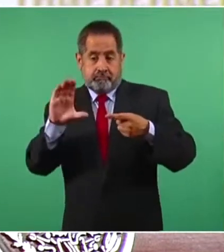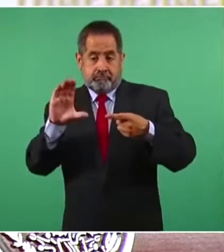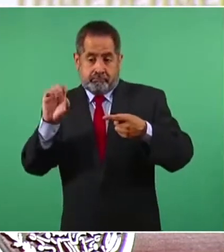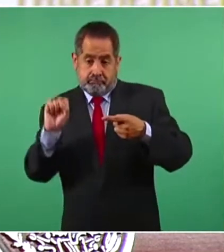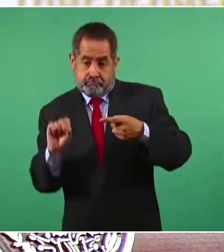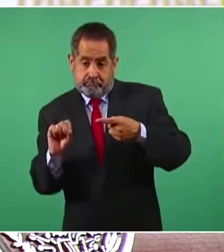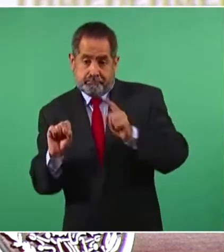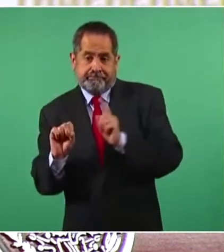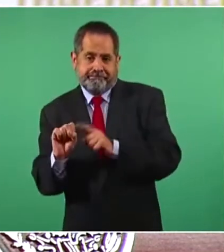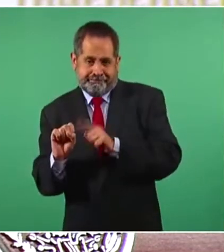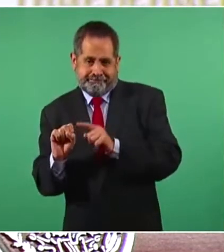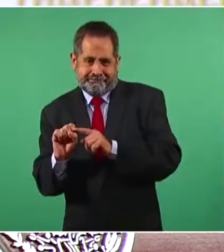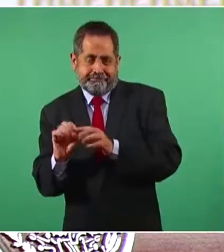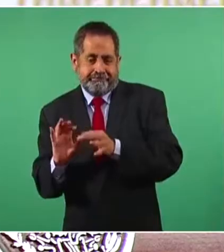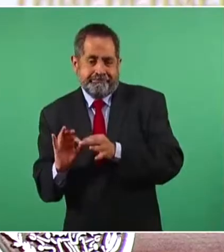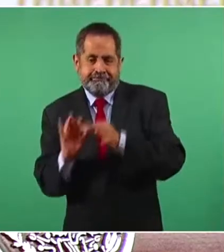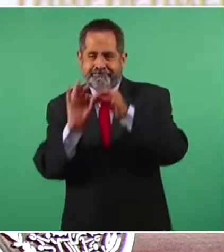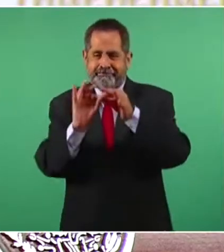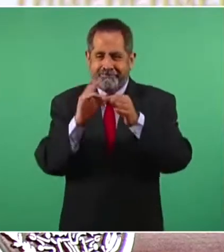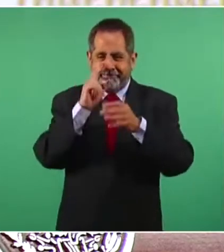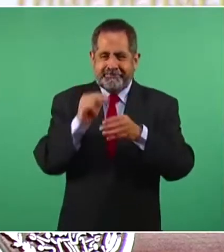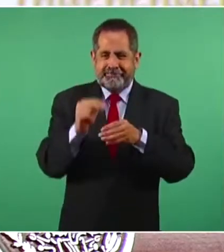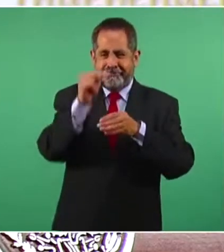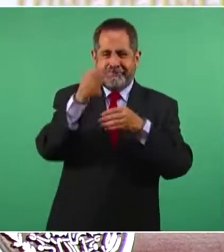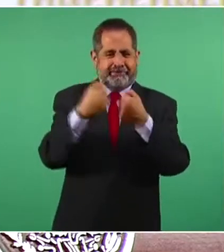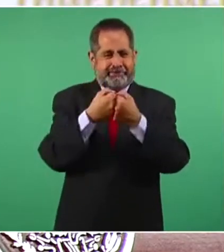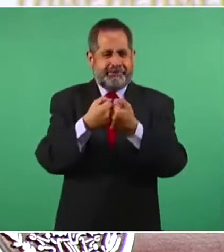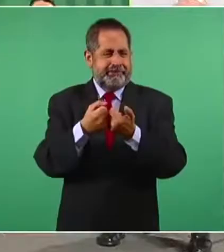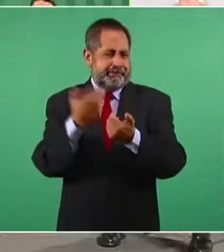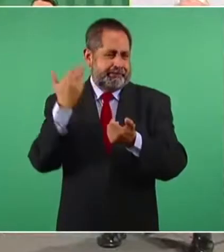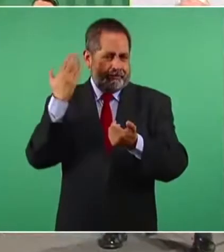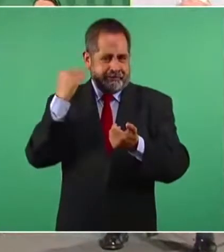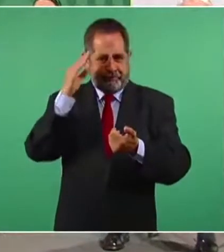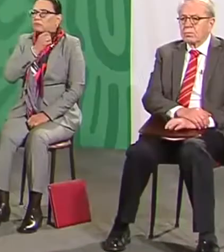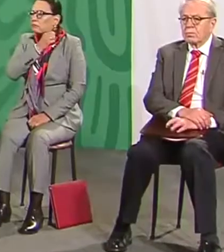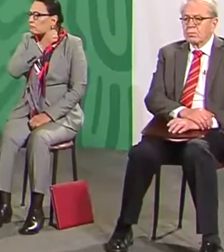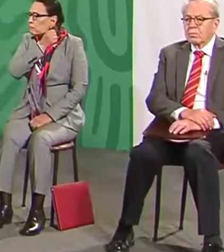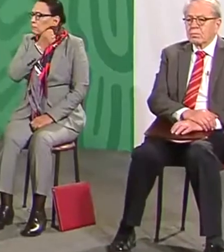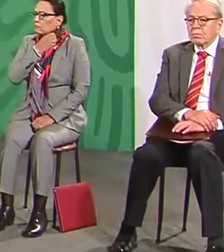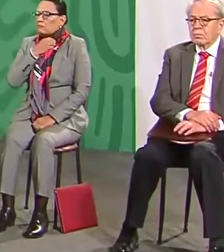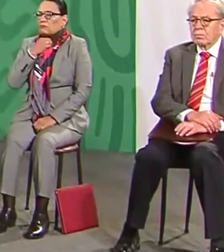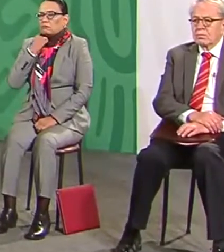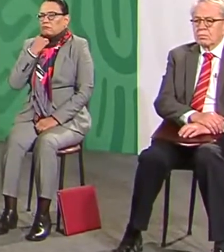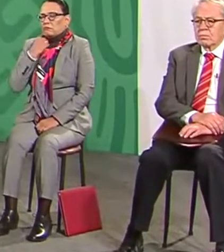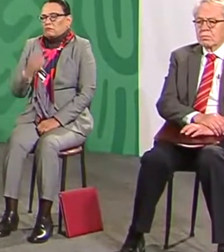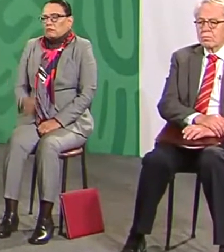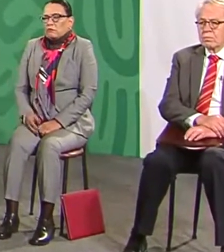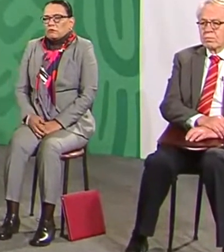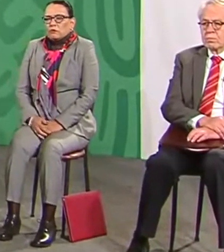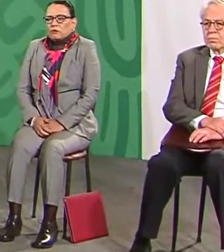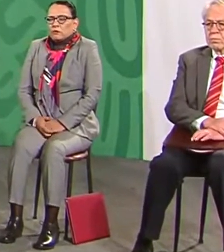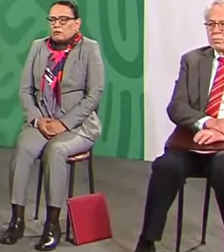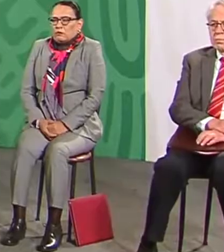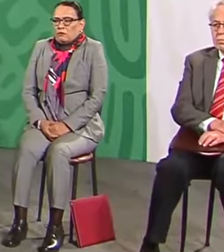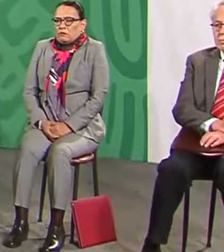estrategia de apoyo a la frontera desde la época del general Cárdenas